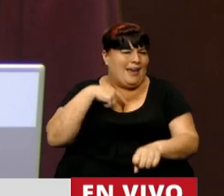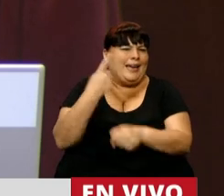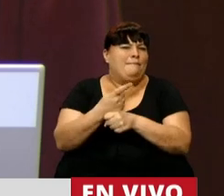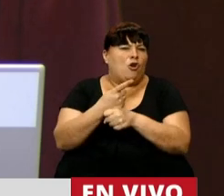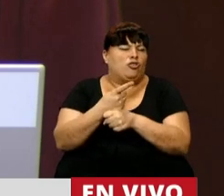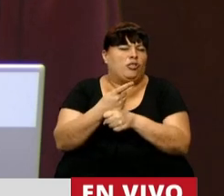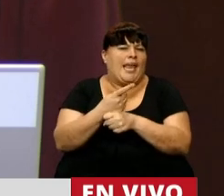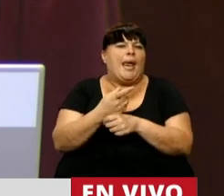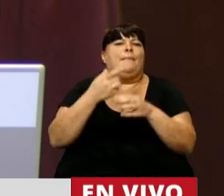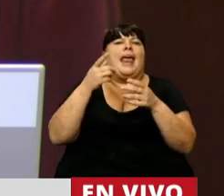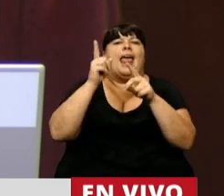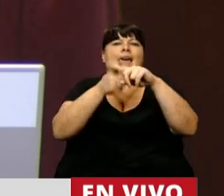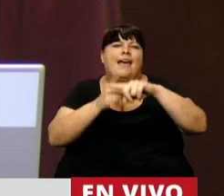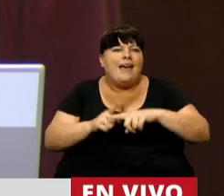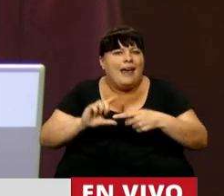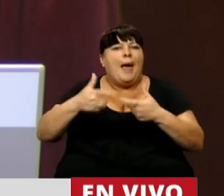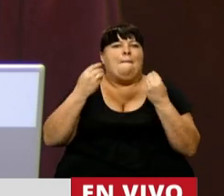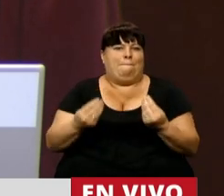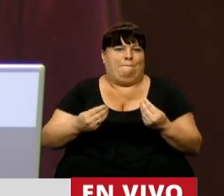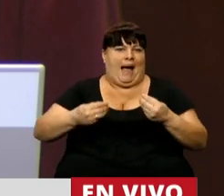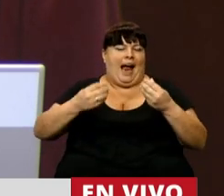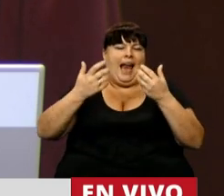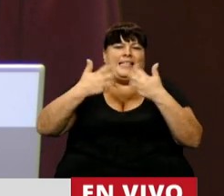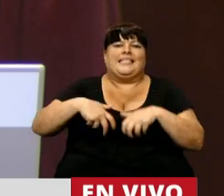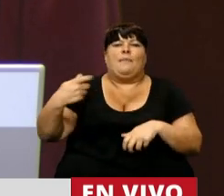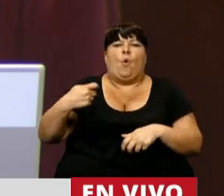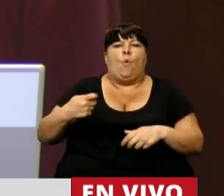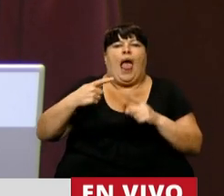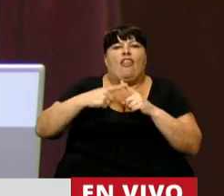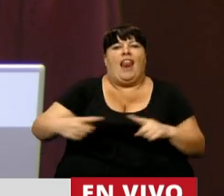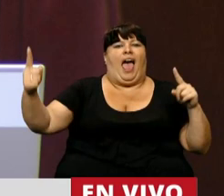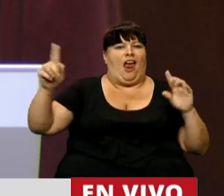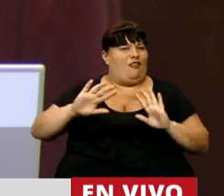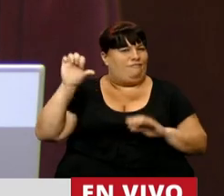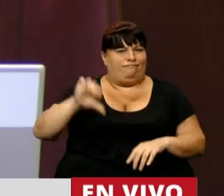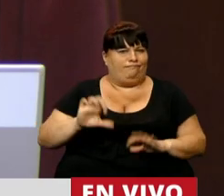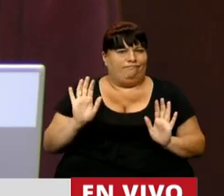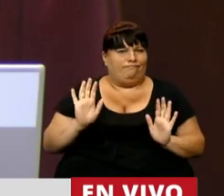lograremos tener una fórmula que nos permita tener un sistema previsional sustentable.